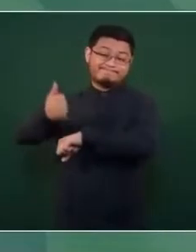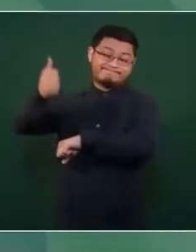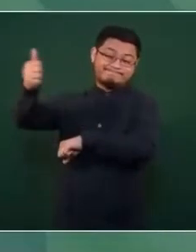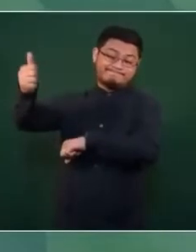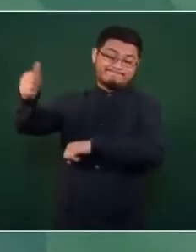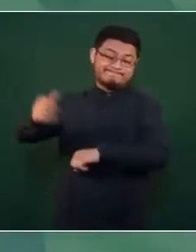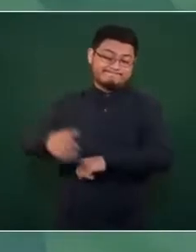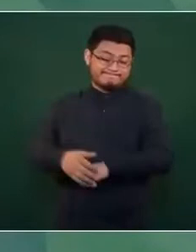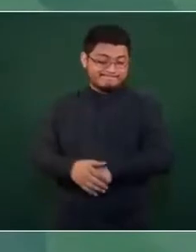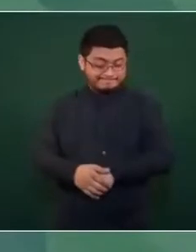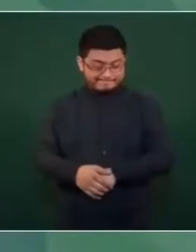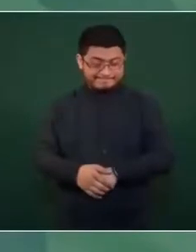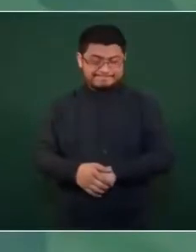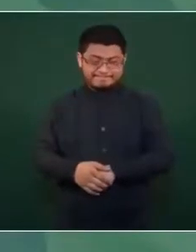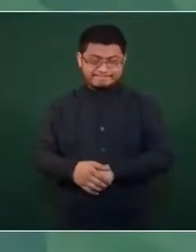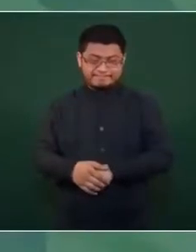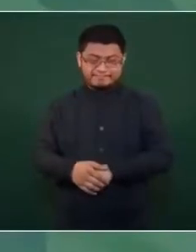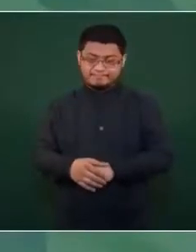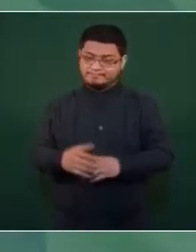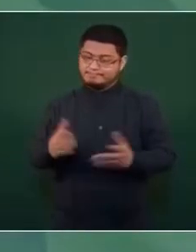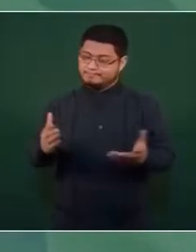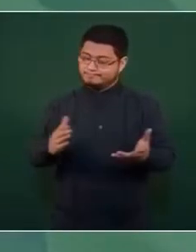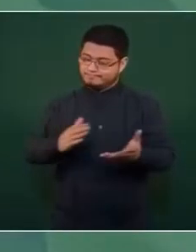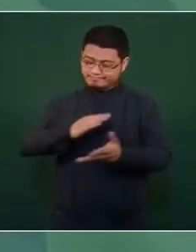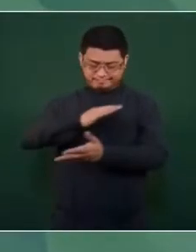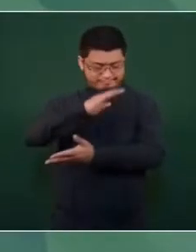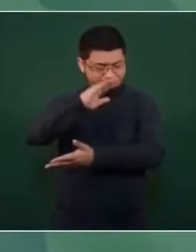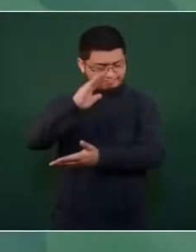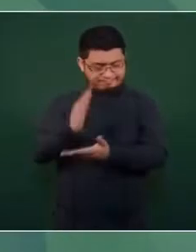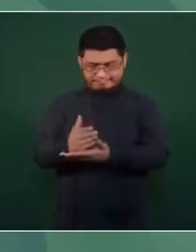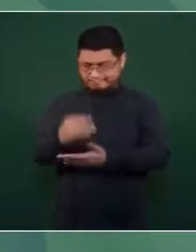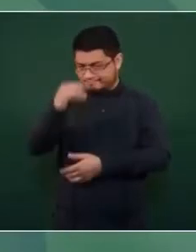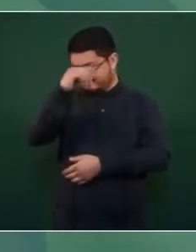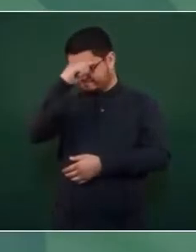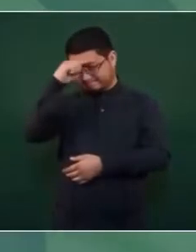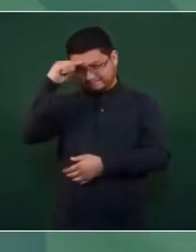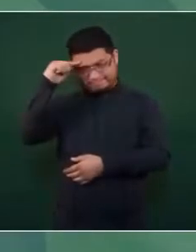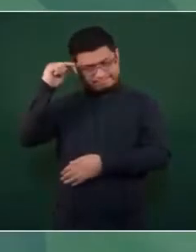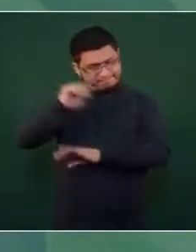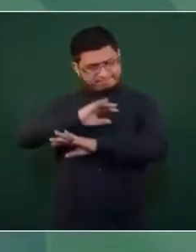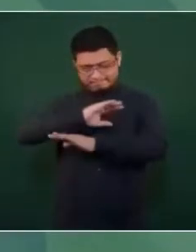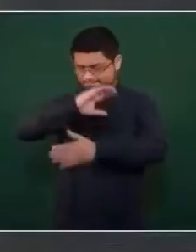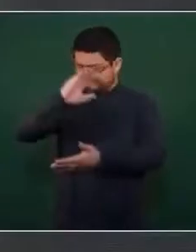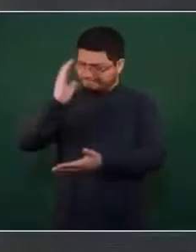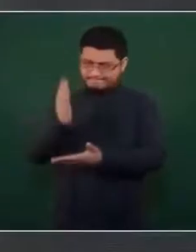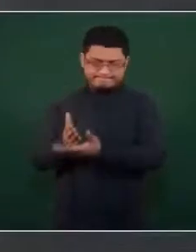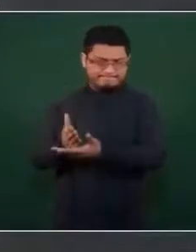Entonces, ya basta de que solo